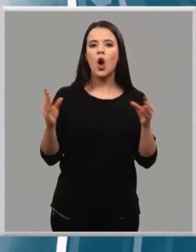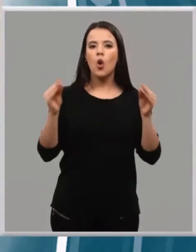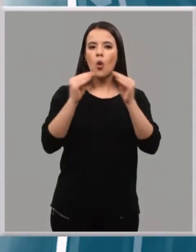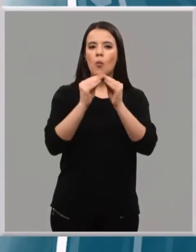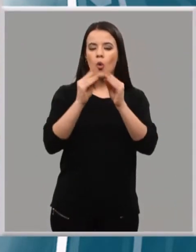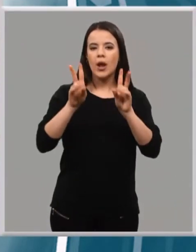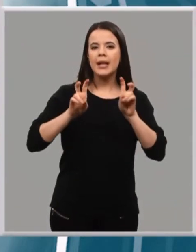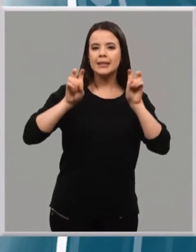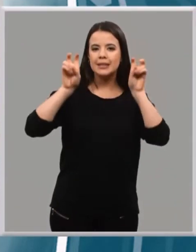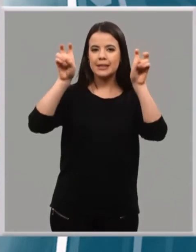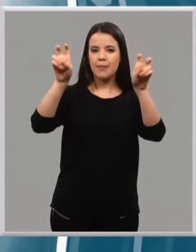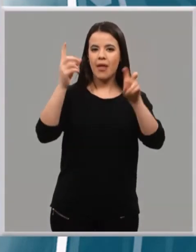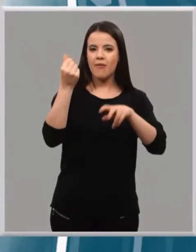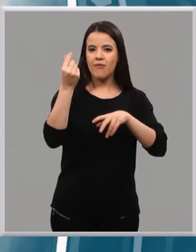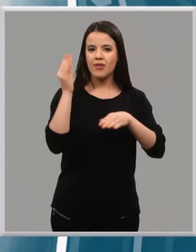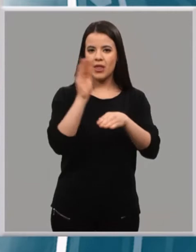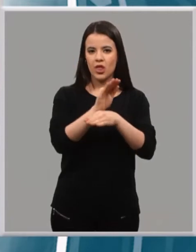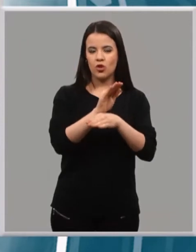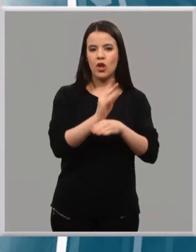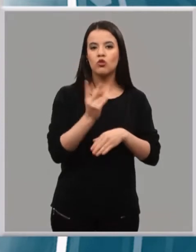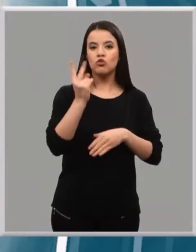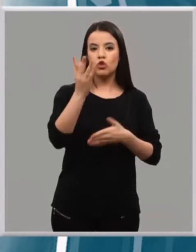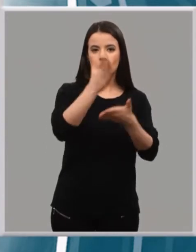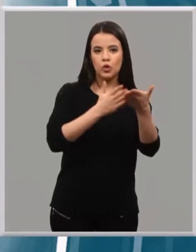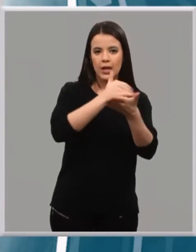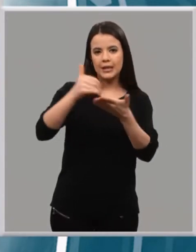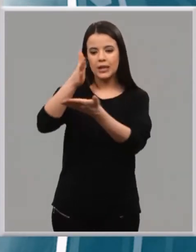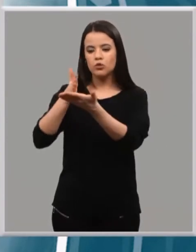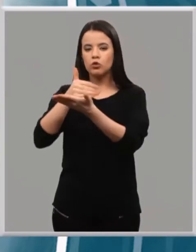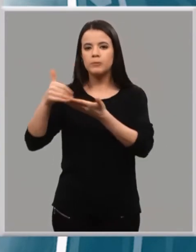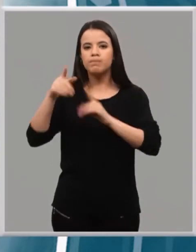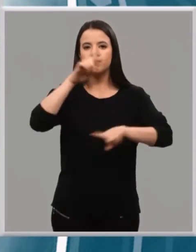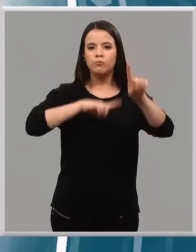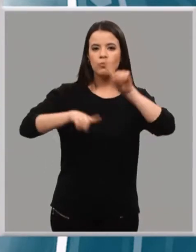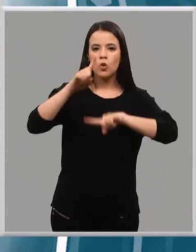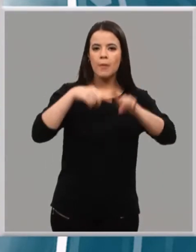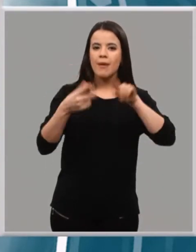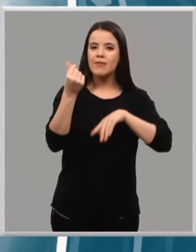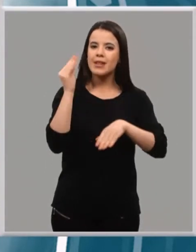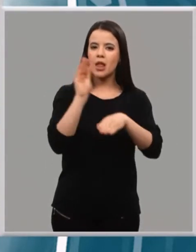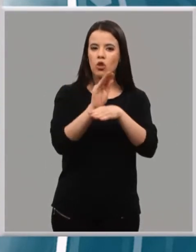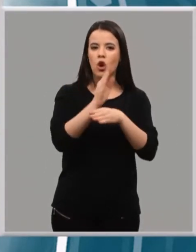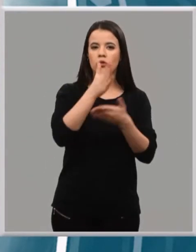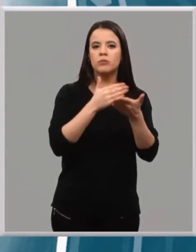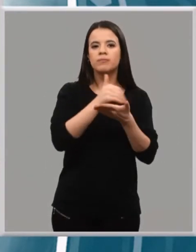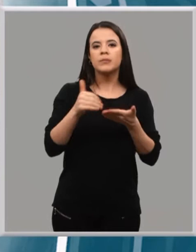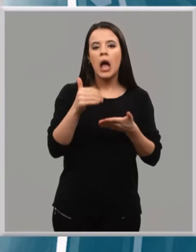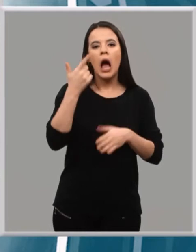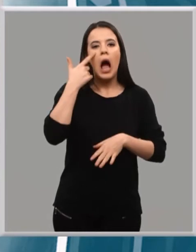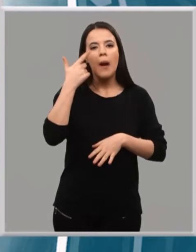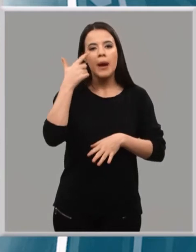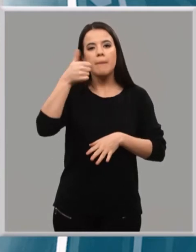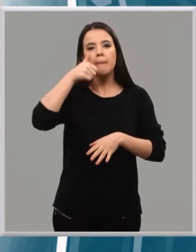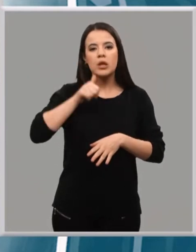financiación. Dos comunidades autónomas con problemas de financiación autonómica que esperamos que de una vez el gobierno de Pedro Sánchez